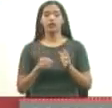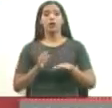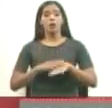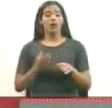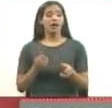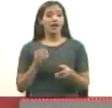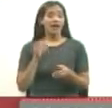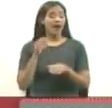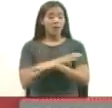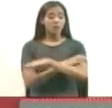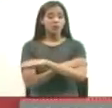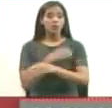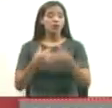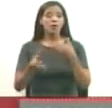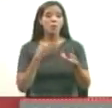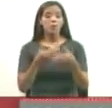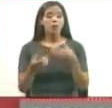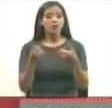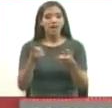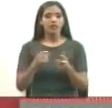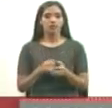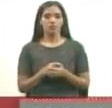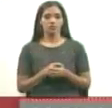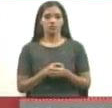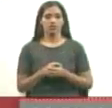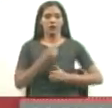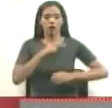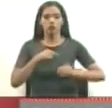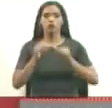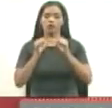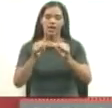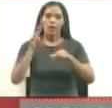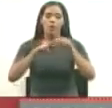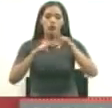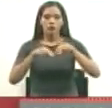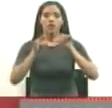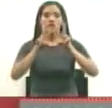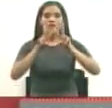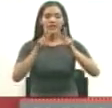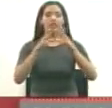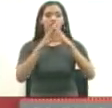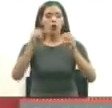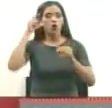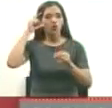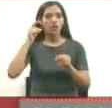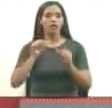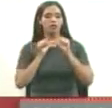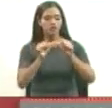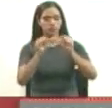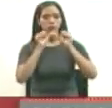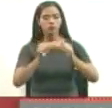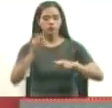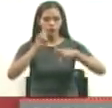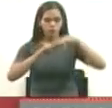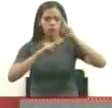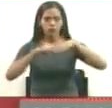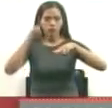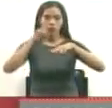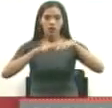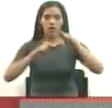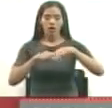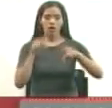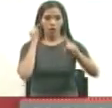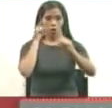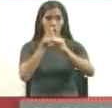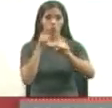no les importa eso, ¿ves? Que todavía que nosotros estemos construyendo viviendas, todos los días, se siguen construyendo viviendas rumbo a la meta